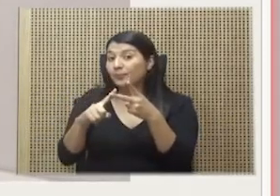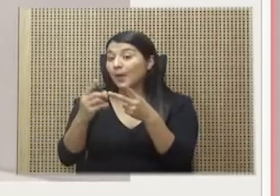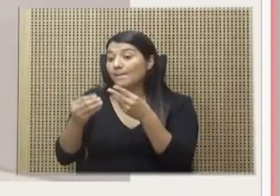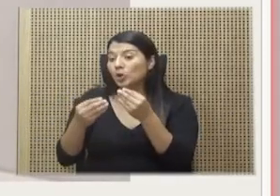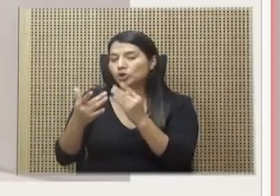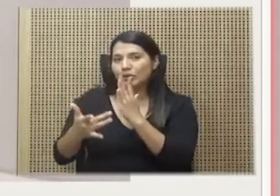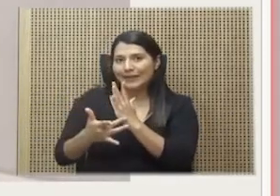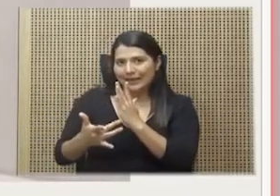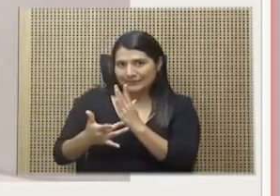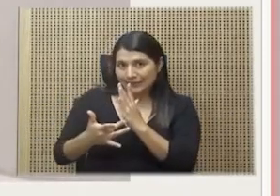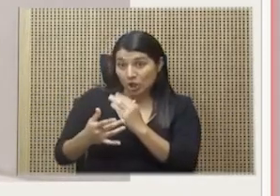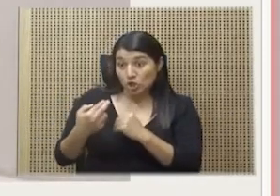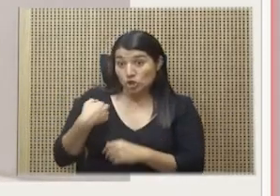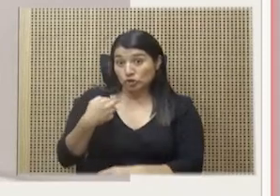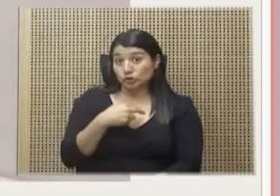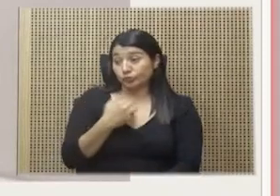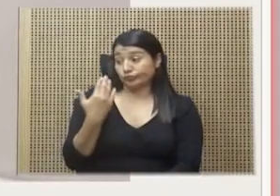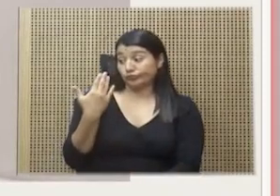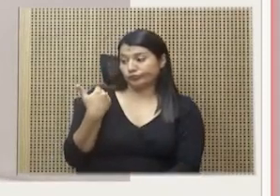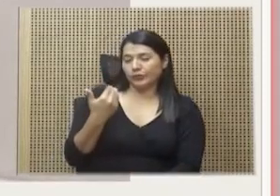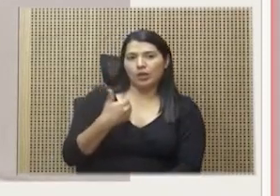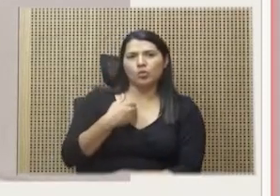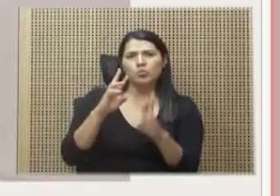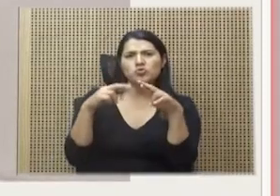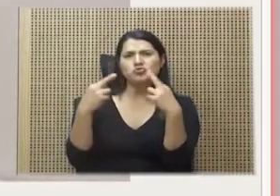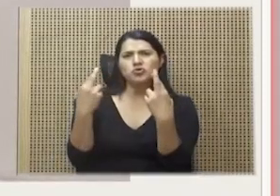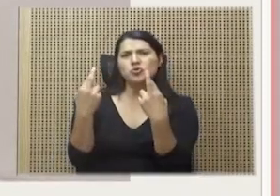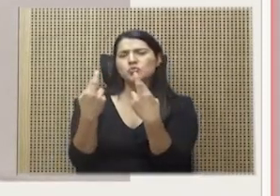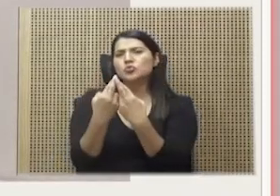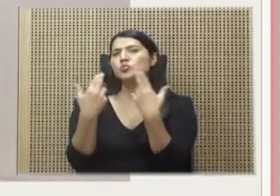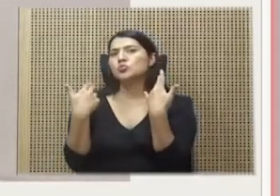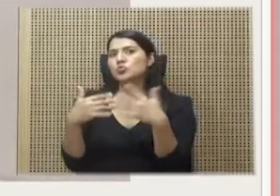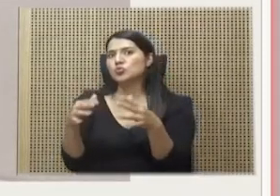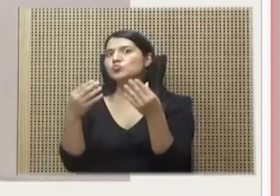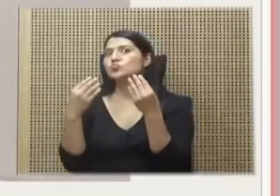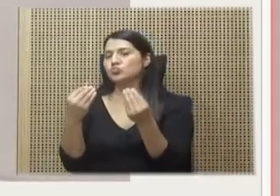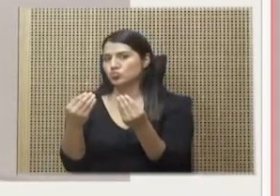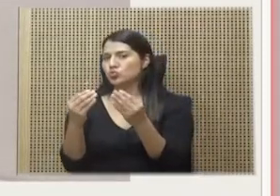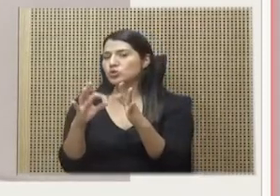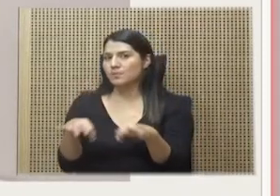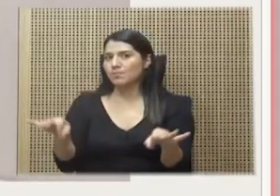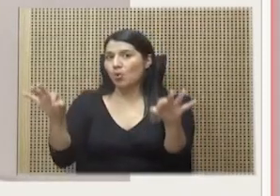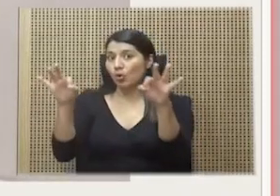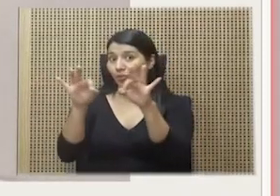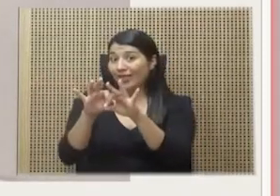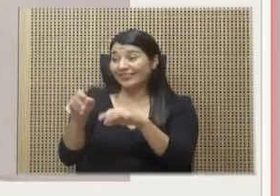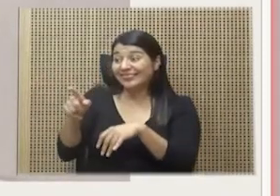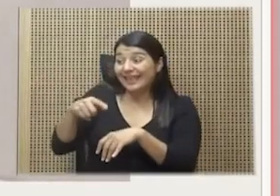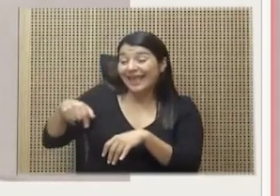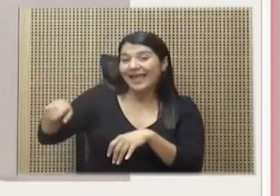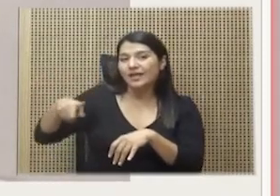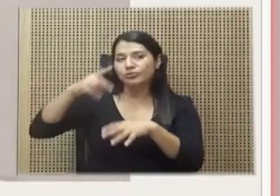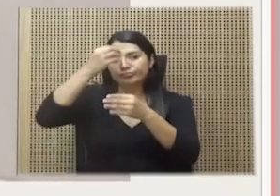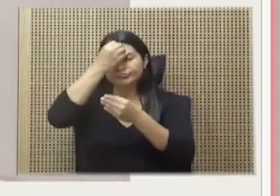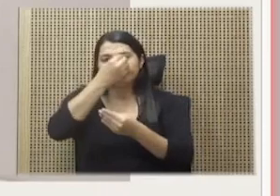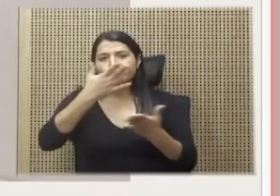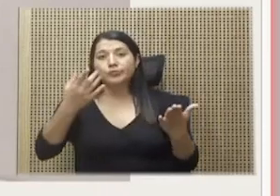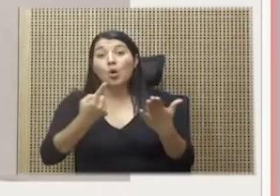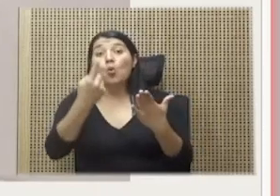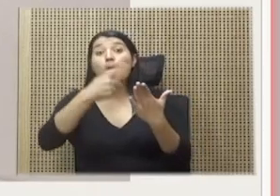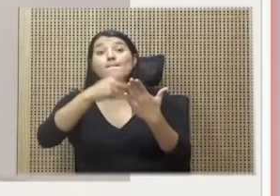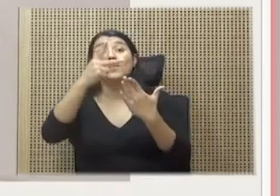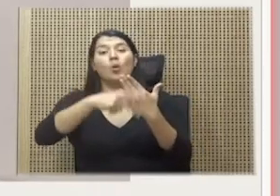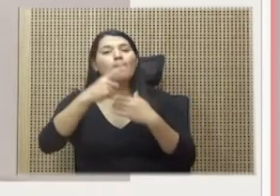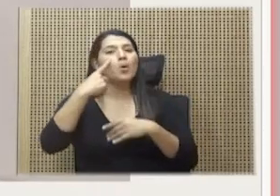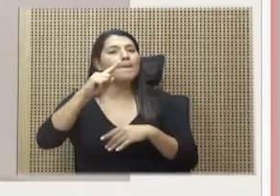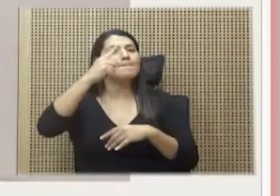Acabamos de tener una reunión súper productiva y ellos van a anunciar un programa por primera